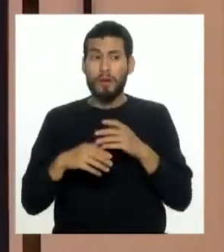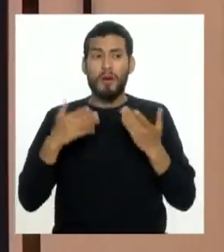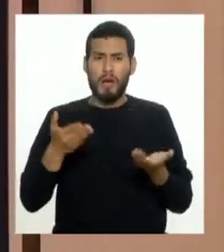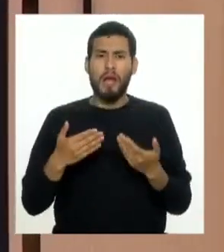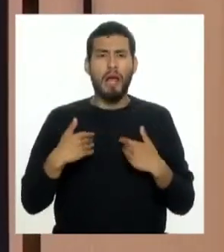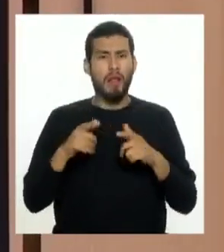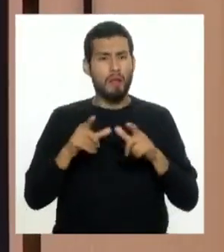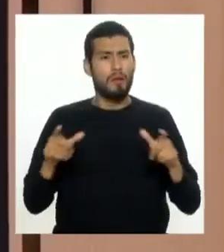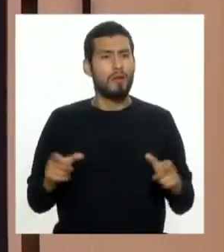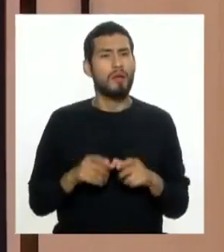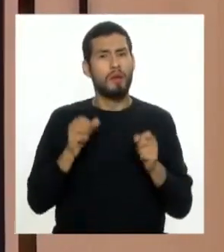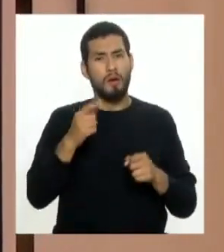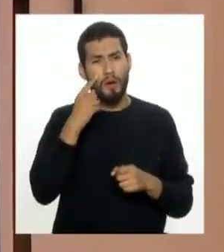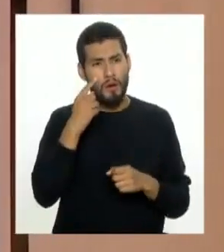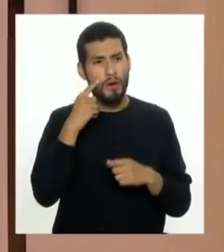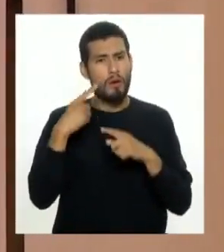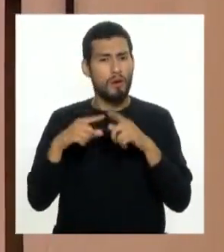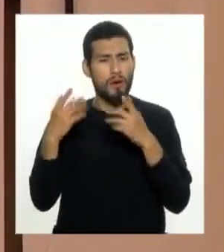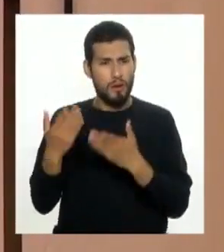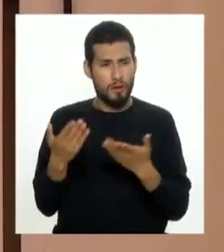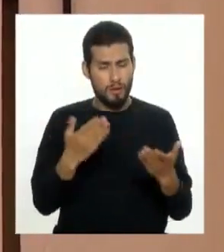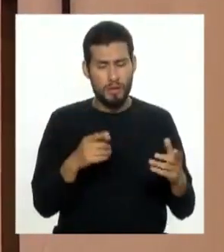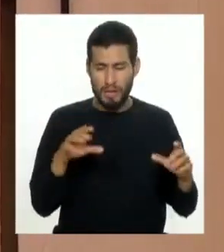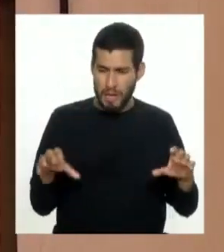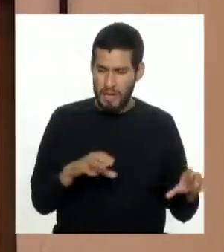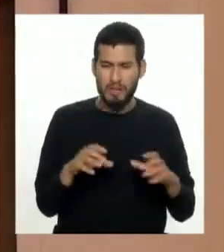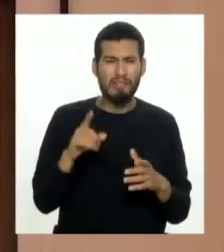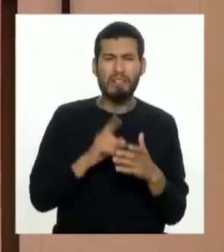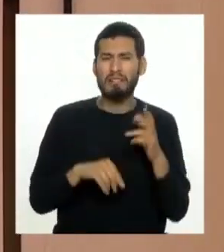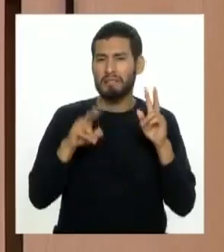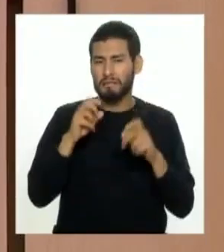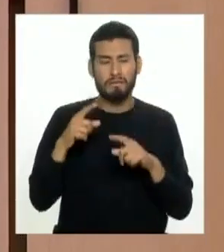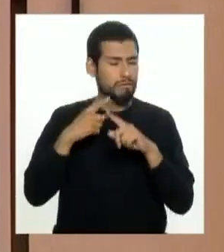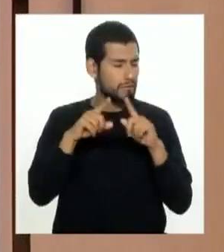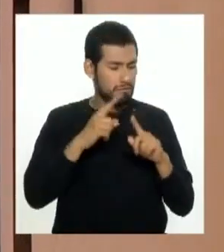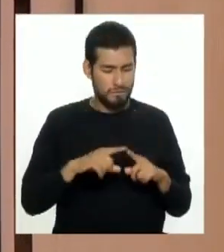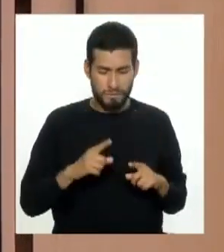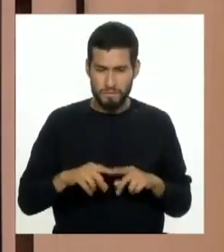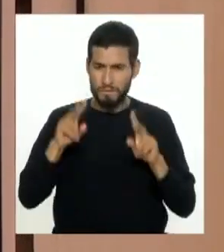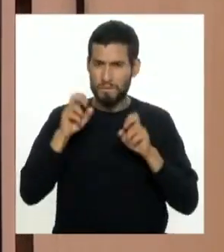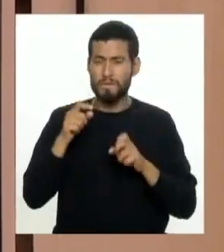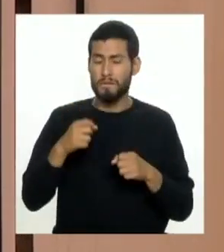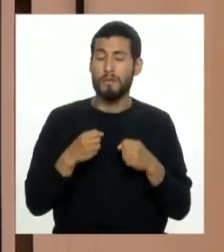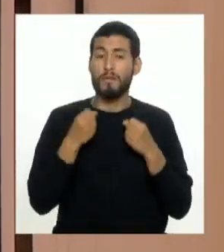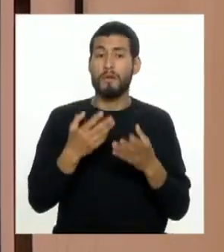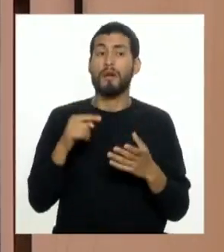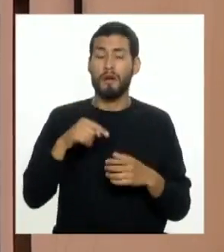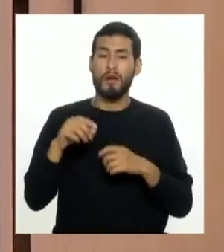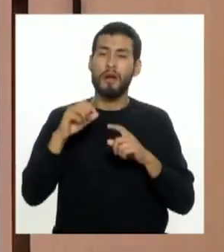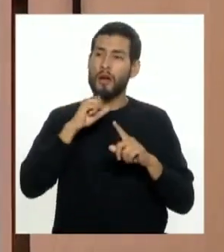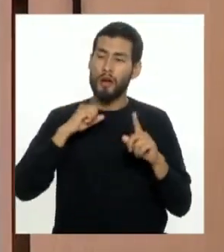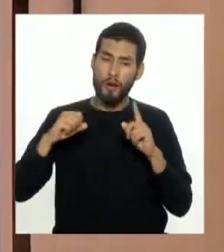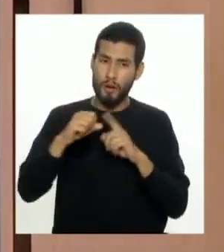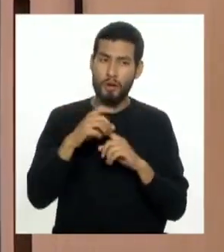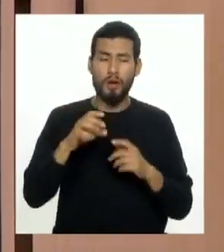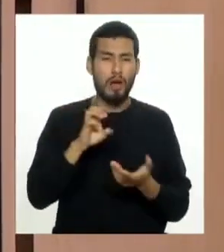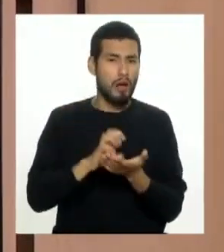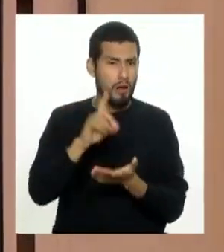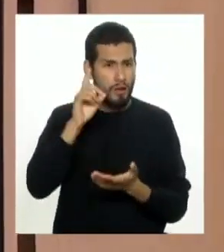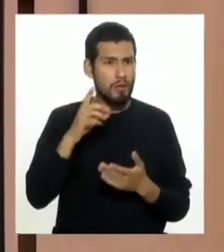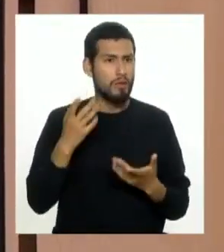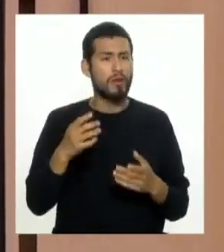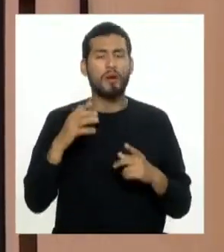este espacio para dar a conocer las cosas que se están haciendo. ¿De qué temas? De todos los temas que impactan en nuestra sociedad, educación,